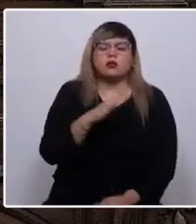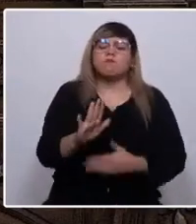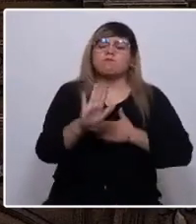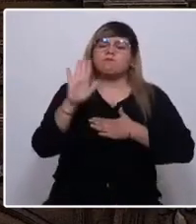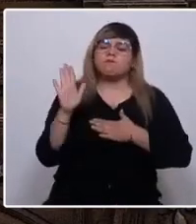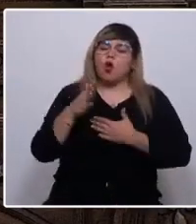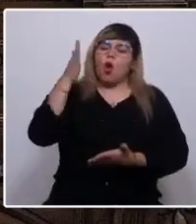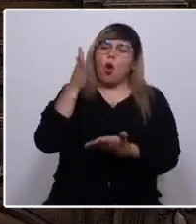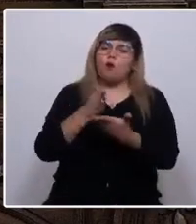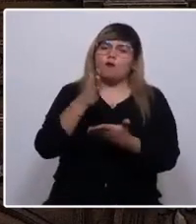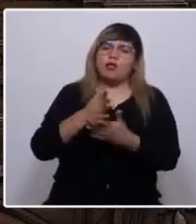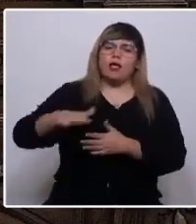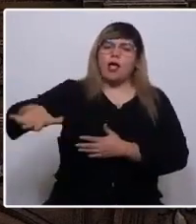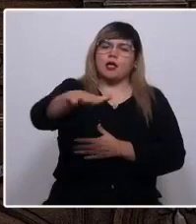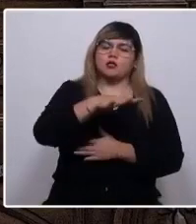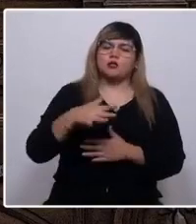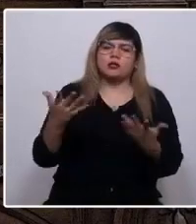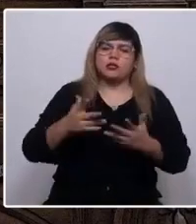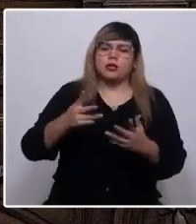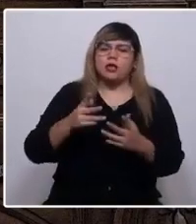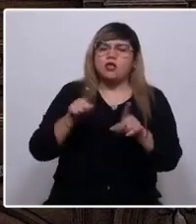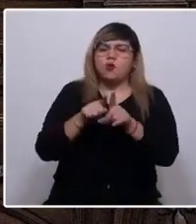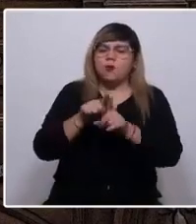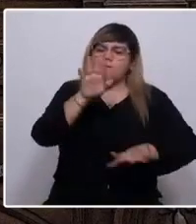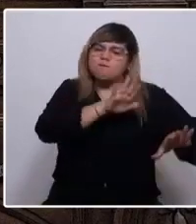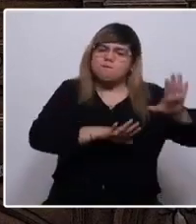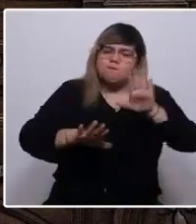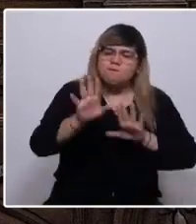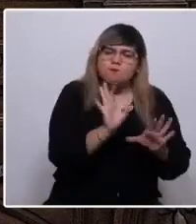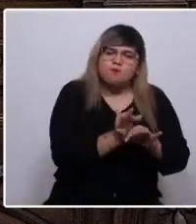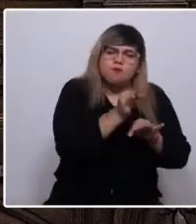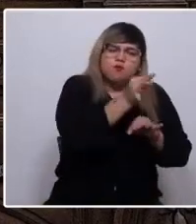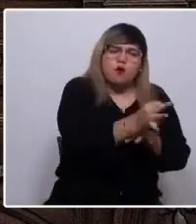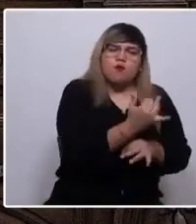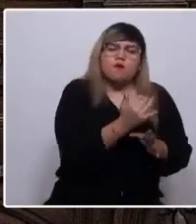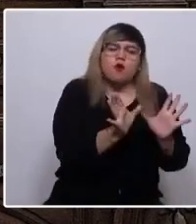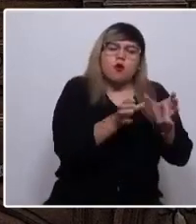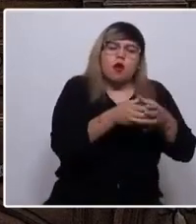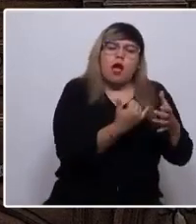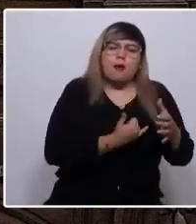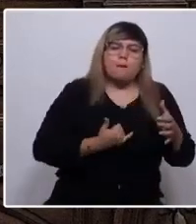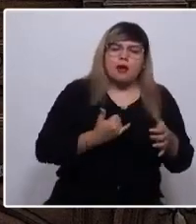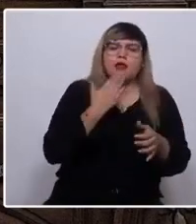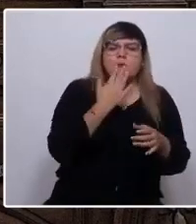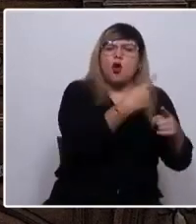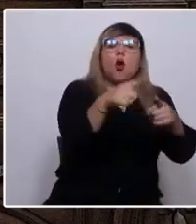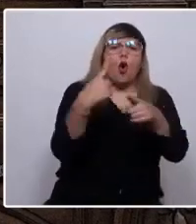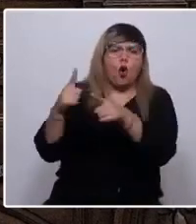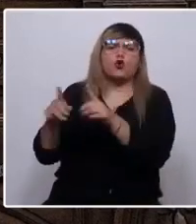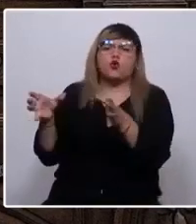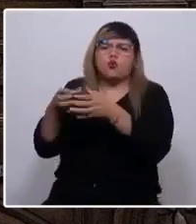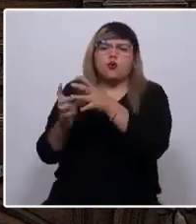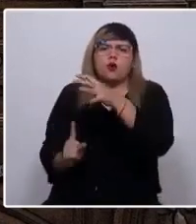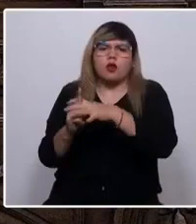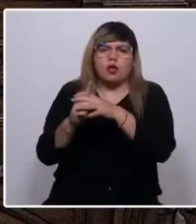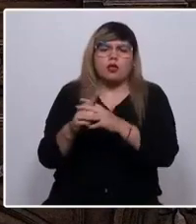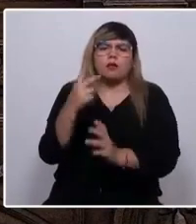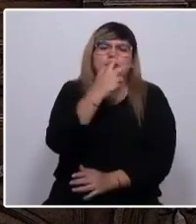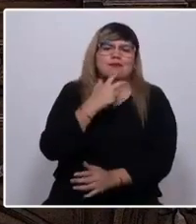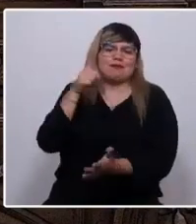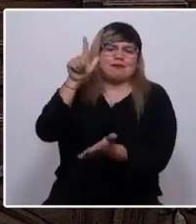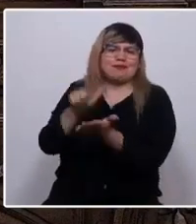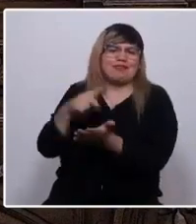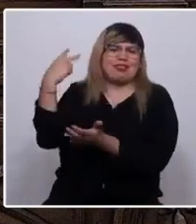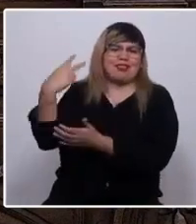la obligación especial de velar por los intereses del pueblo aymara como también de los demás pueblos originarios. Gilayanaja, Cuyayanaja,